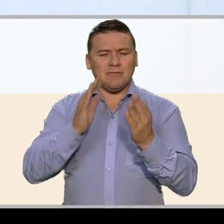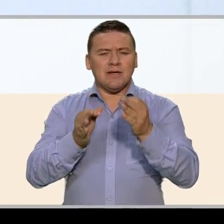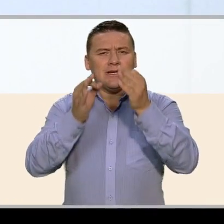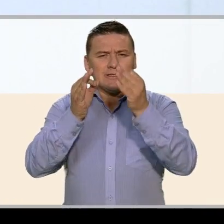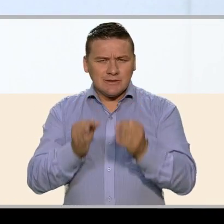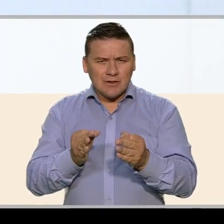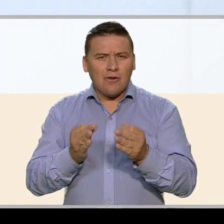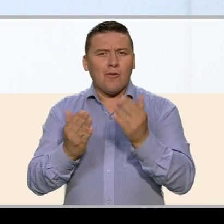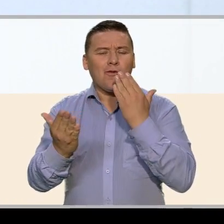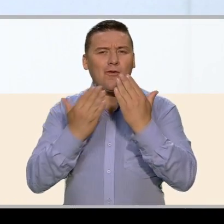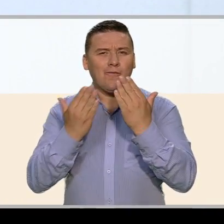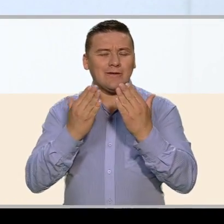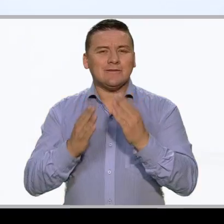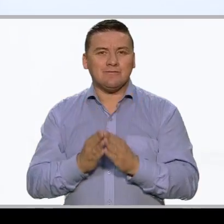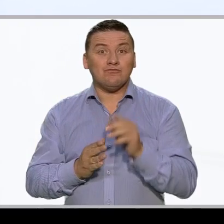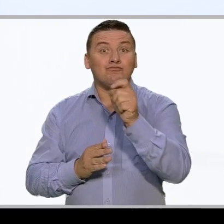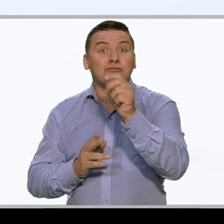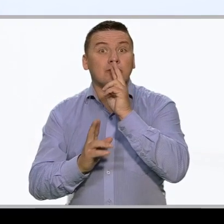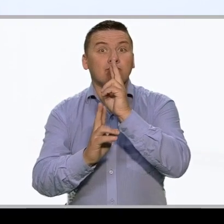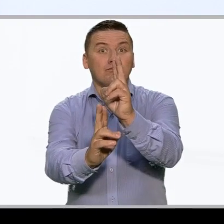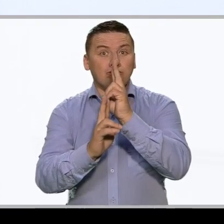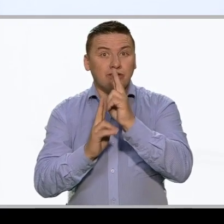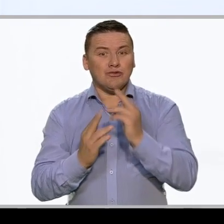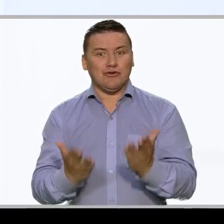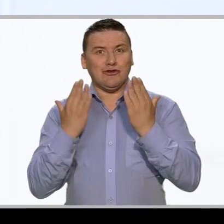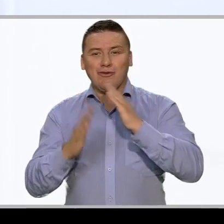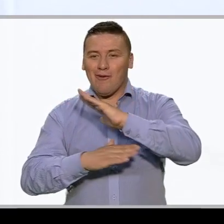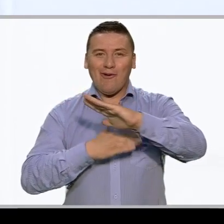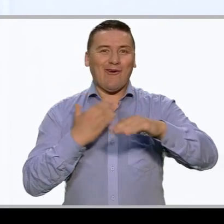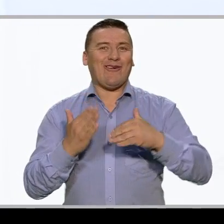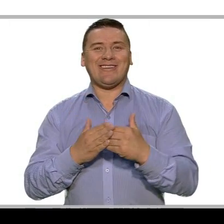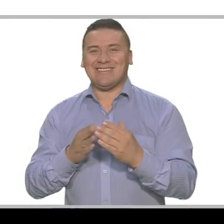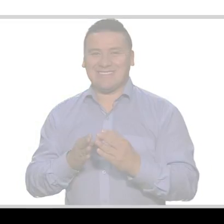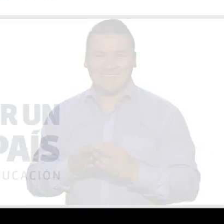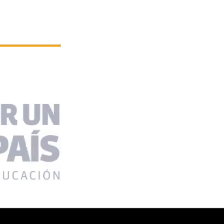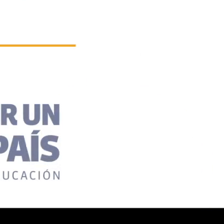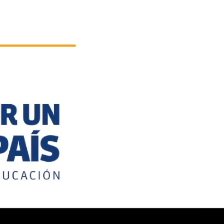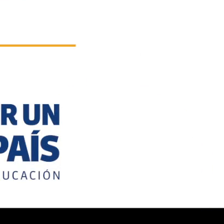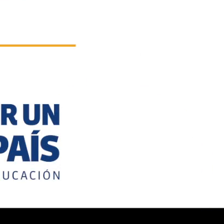con seguridad y confianza. Sus respuestas nos benefician a todos.